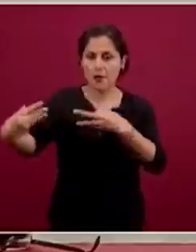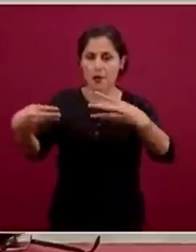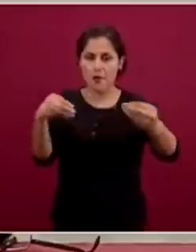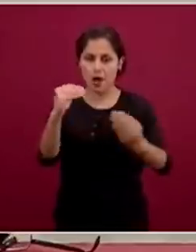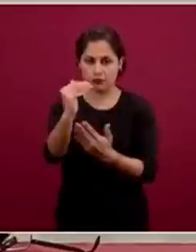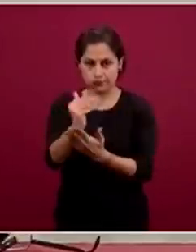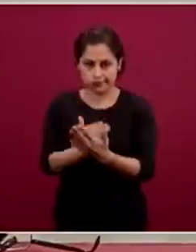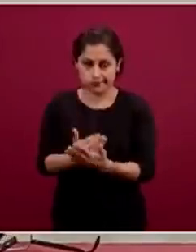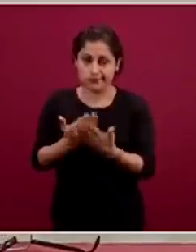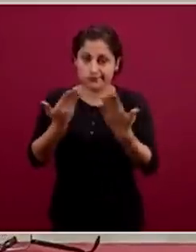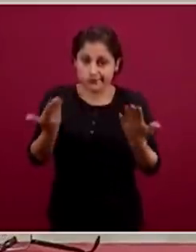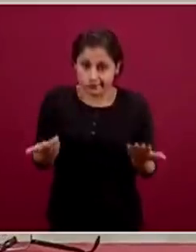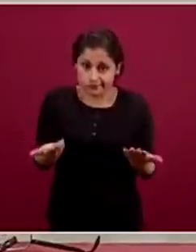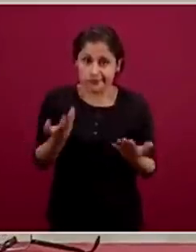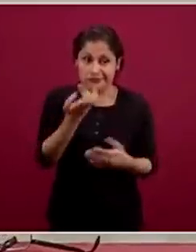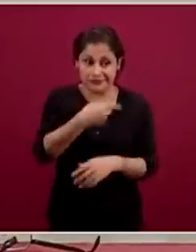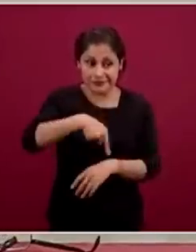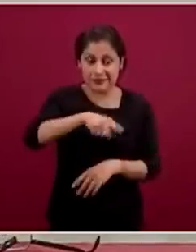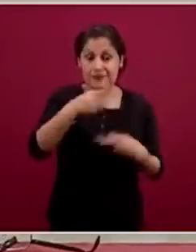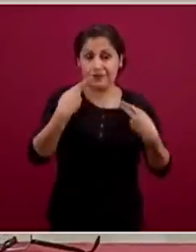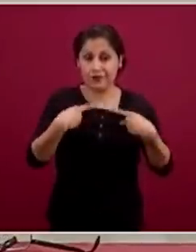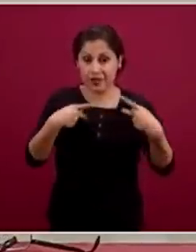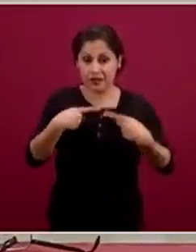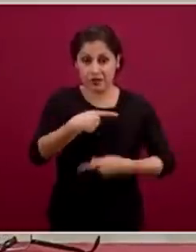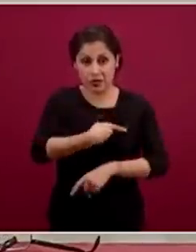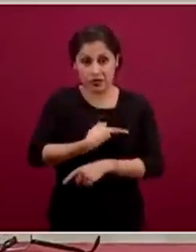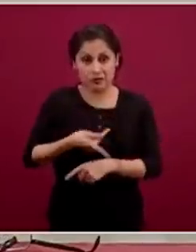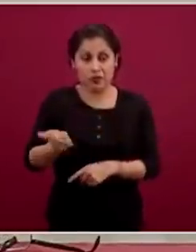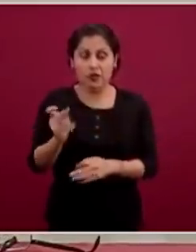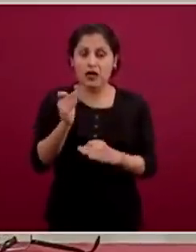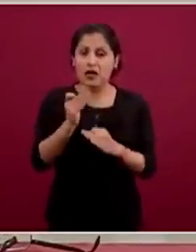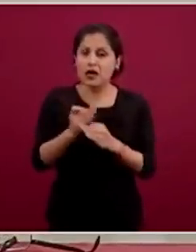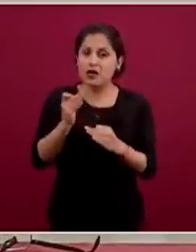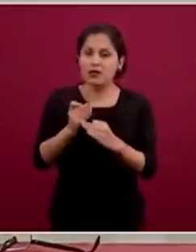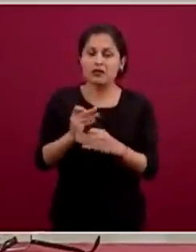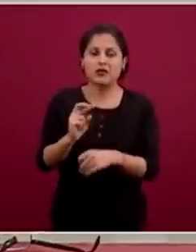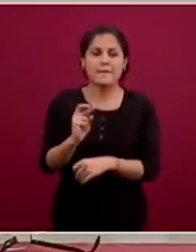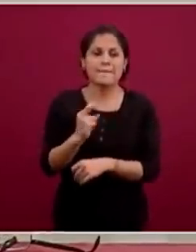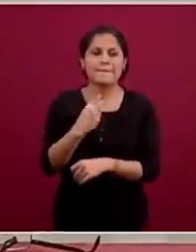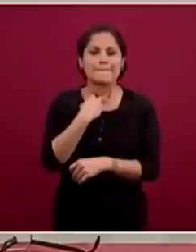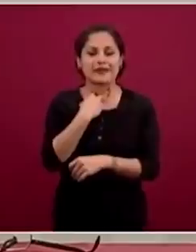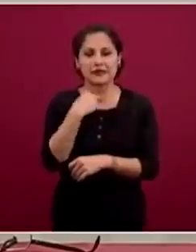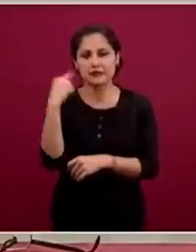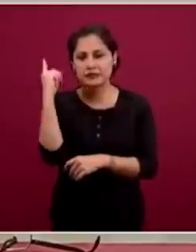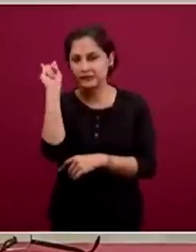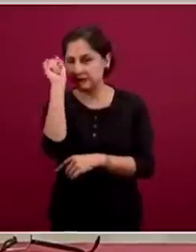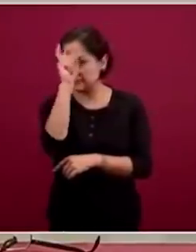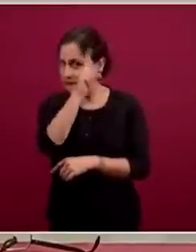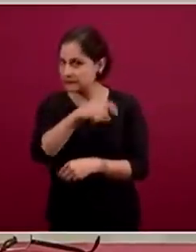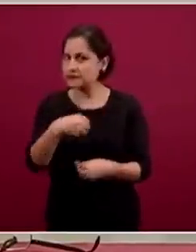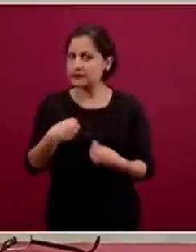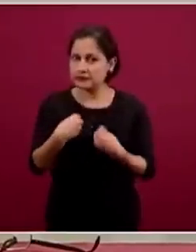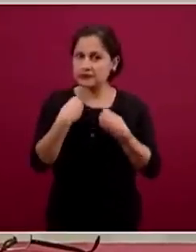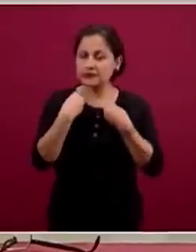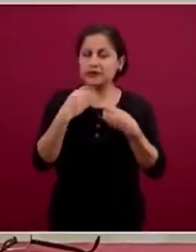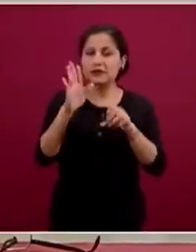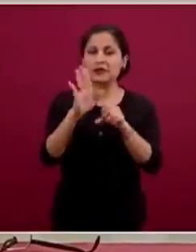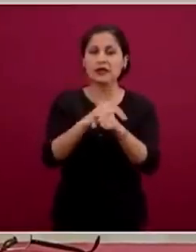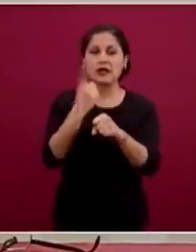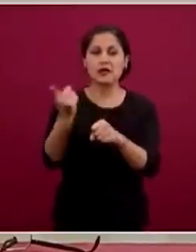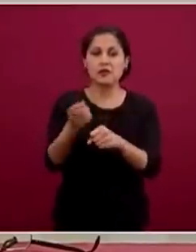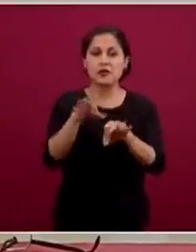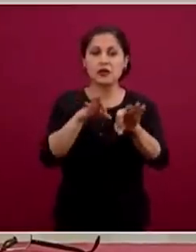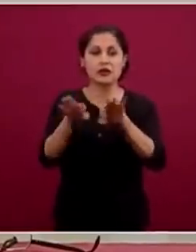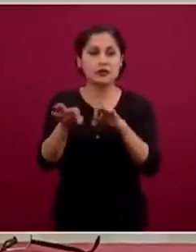que es la mitad de la población del país, viven un momento de gran dificultad, gran dificultad porque no pueden salir a hacer sus